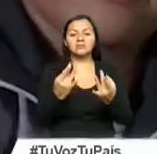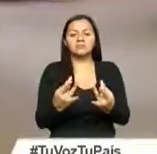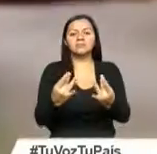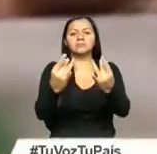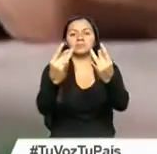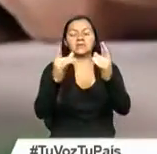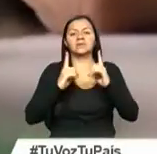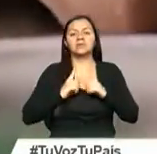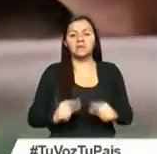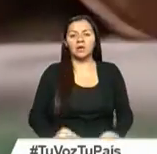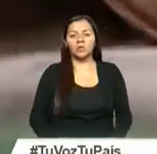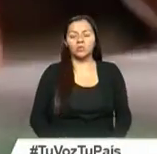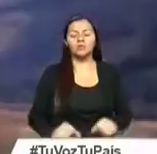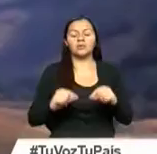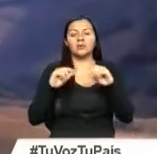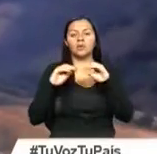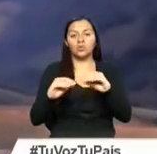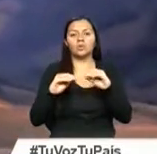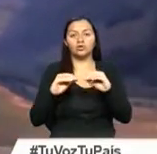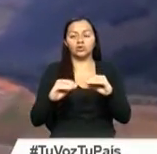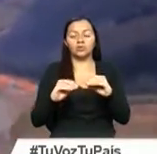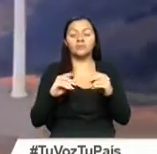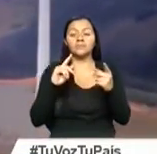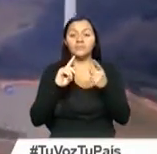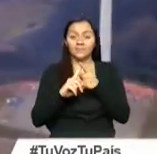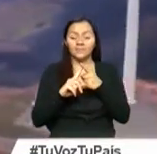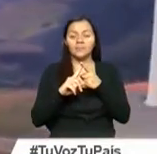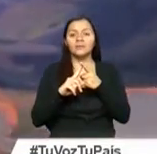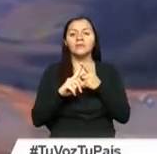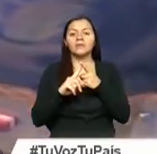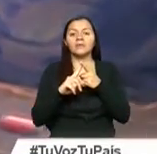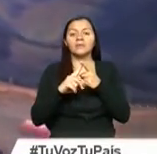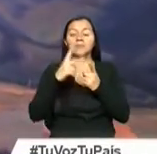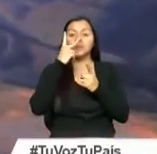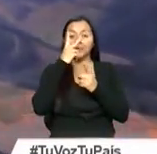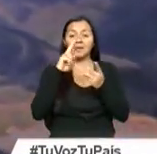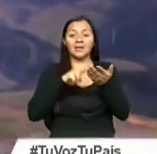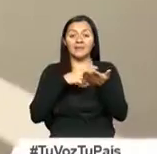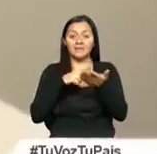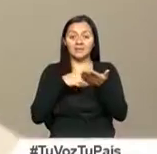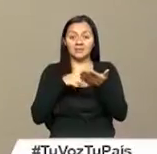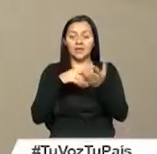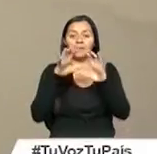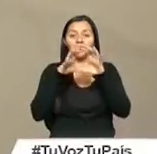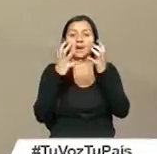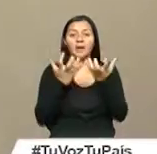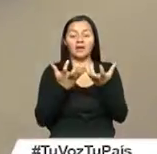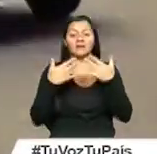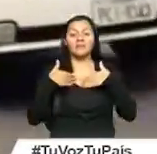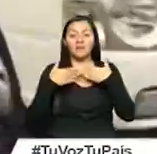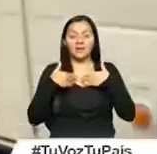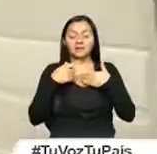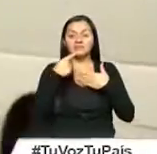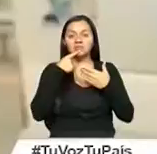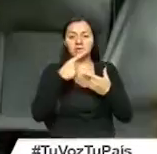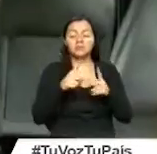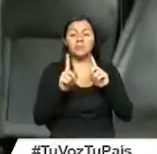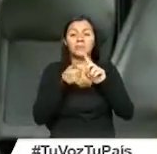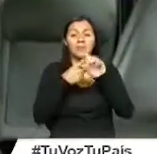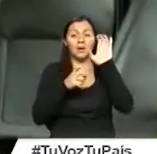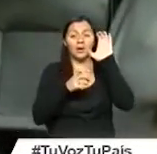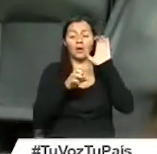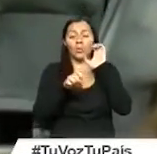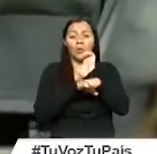sistema de salud y educación. El Índice del Planeta Feliz destaca al Ecuador como el primero en el ámbito mundial que adoptó derechos para la